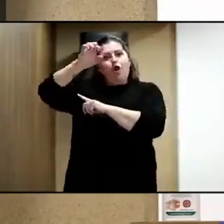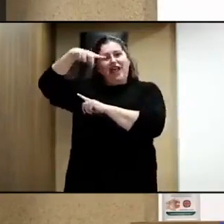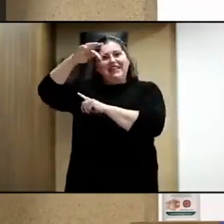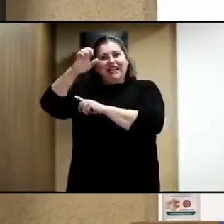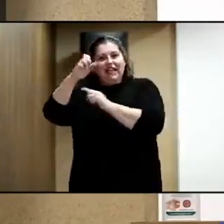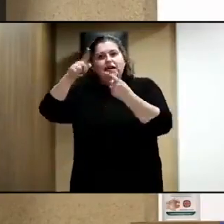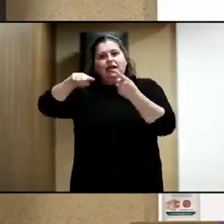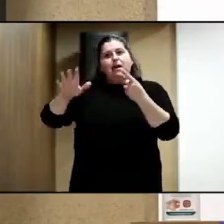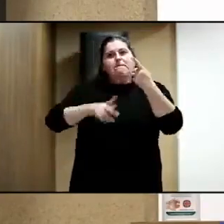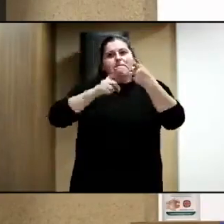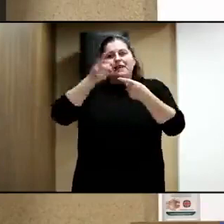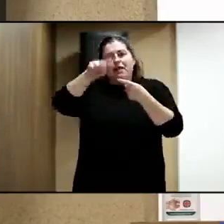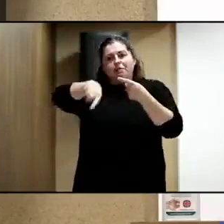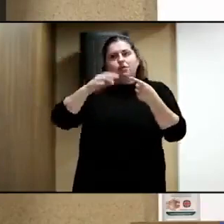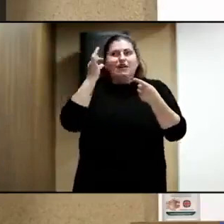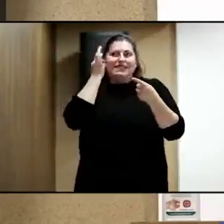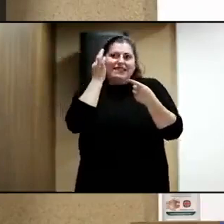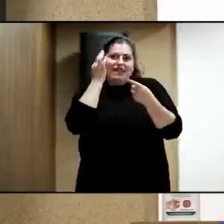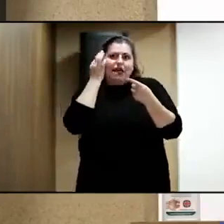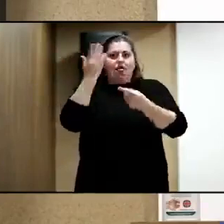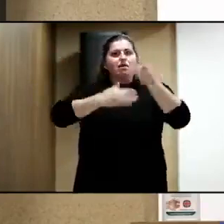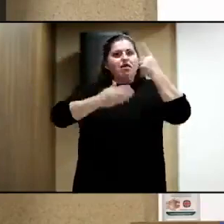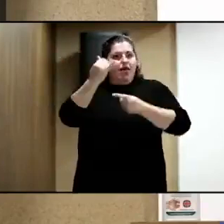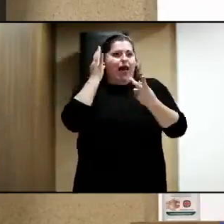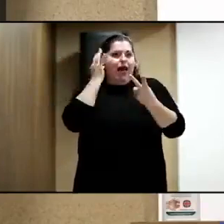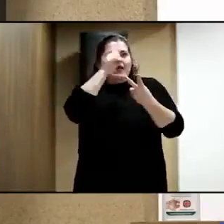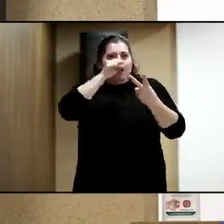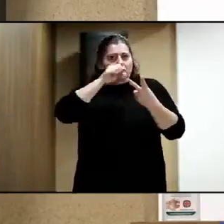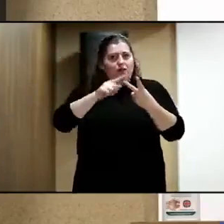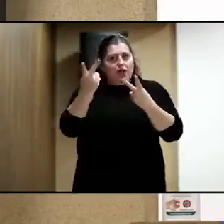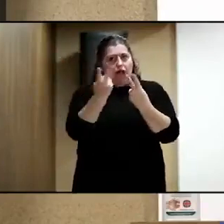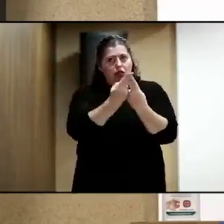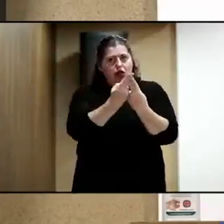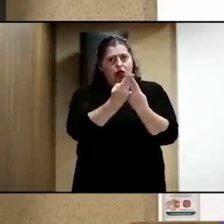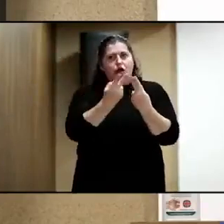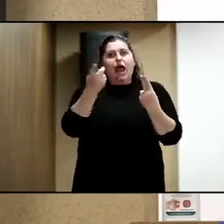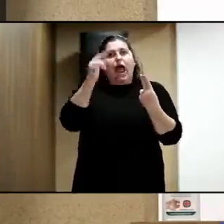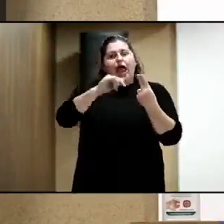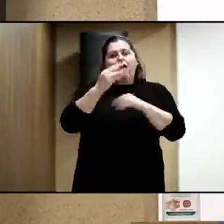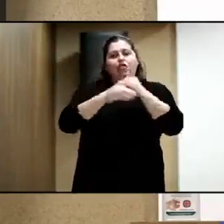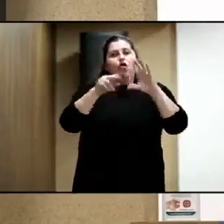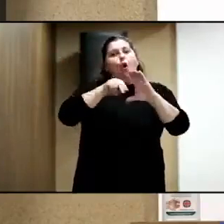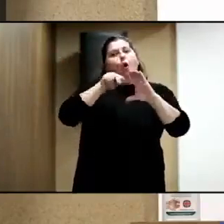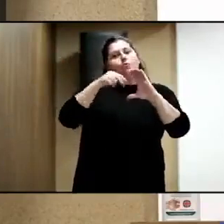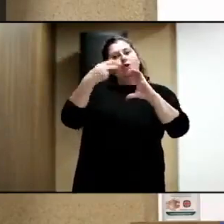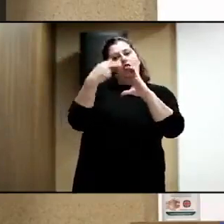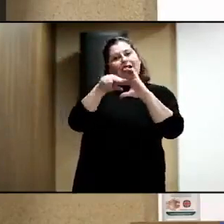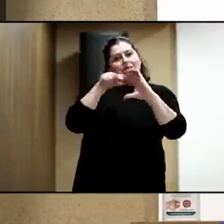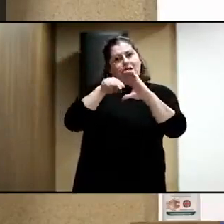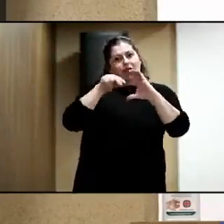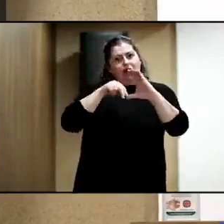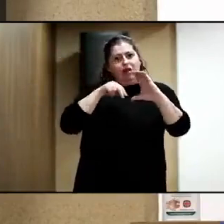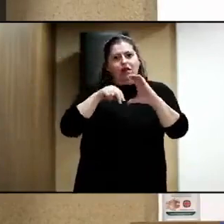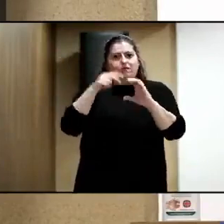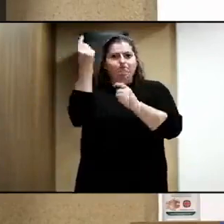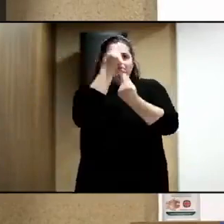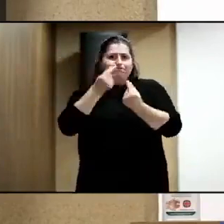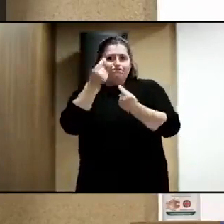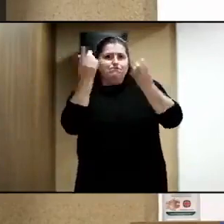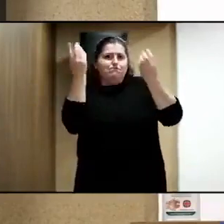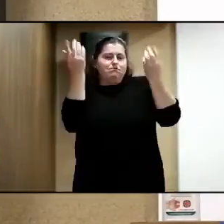discapacidad, Laura Fernández de Granada, y estamos desarrollando un videoclip con ese objetivo, probablemente, ¿no?, de